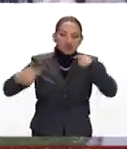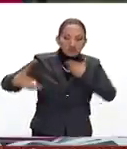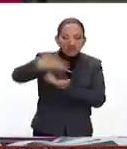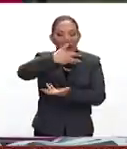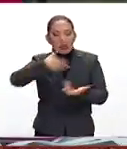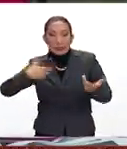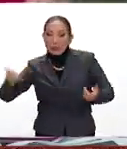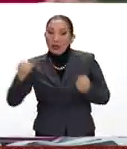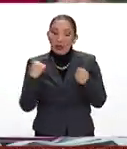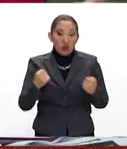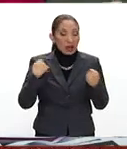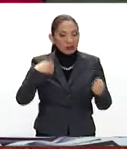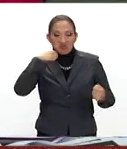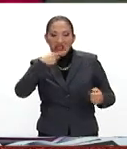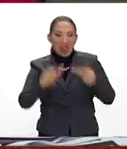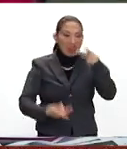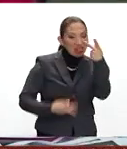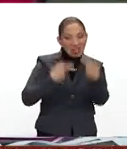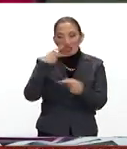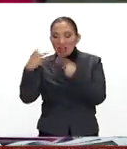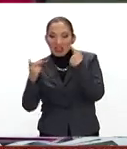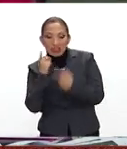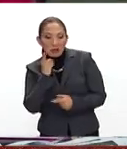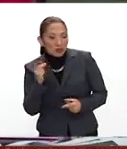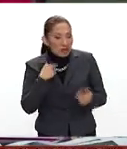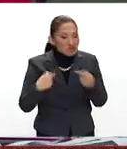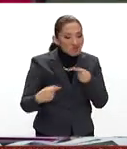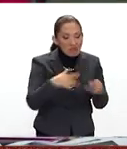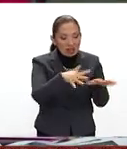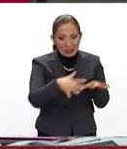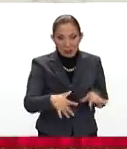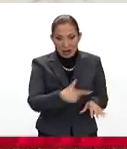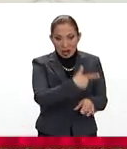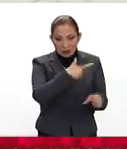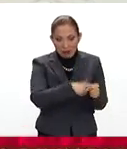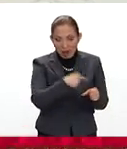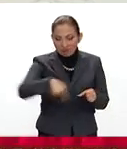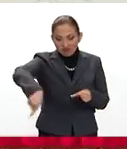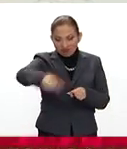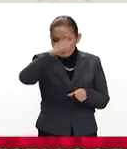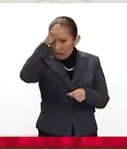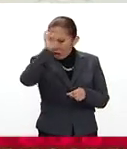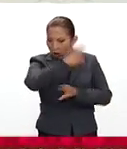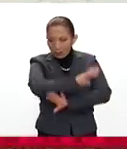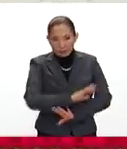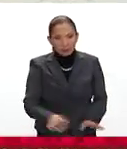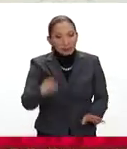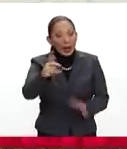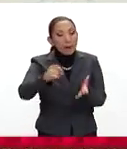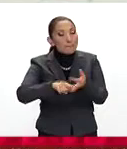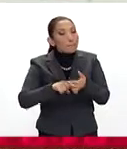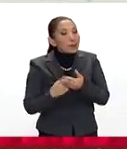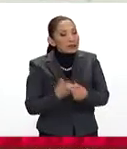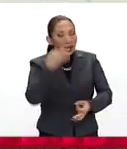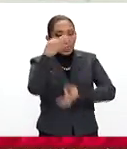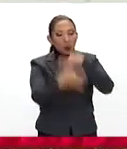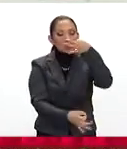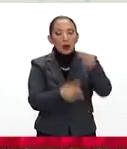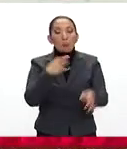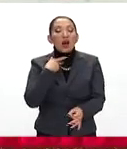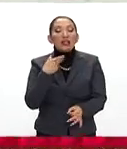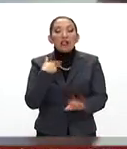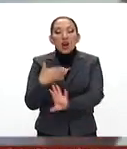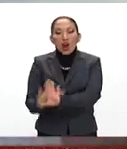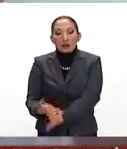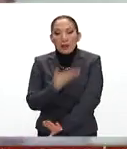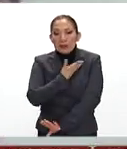acaloradas intervenciones de los diputados. La Asamblea Nacional acordó iniciar un juicio político al